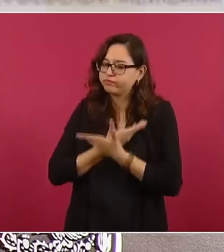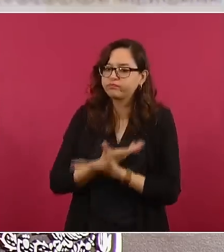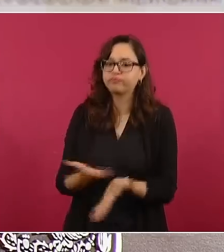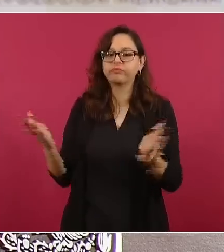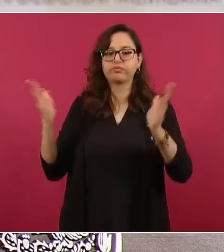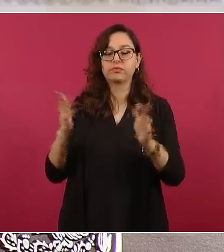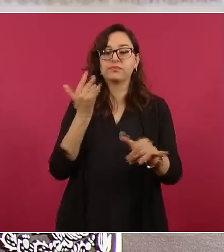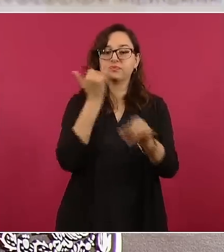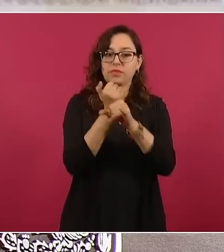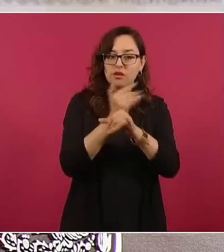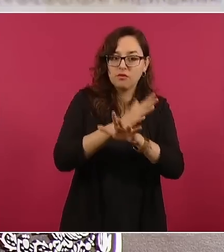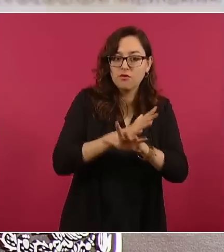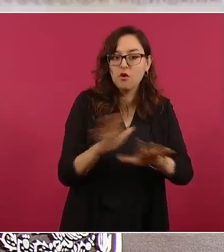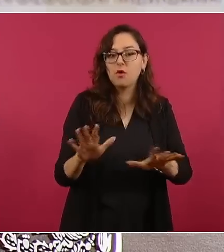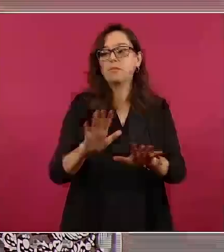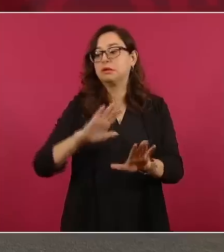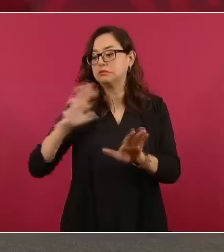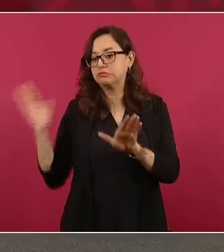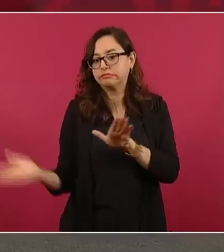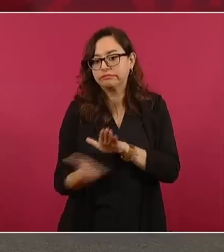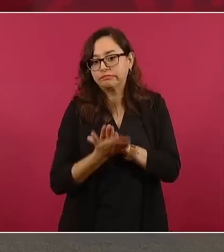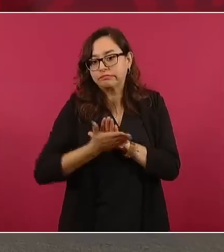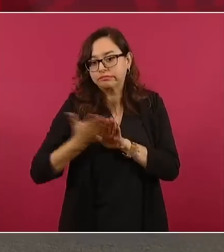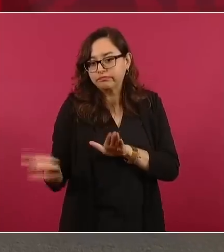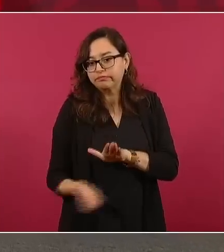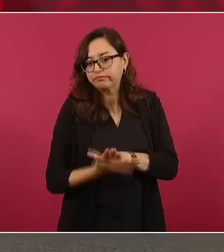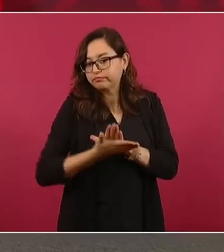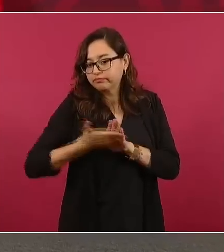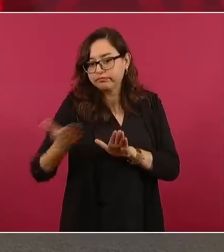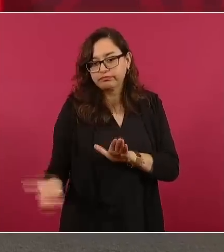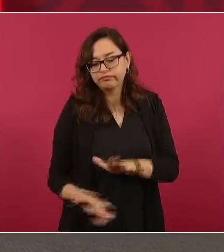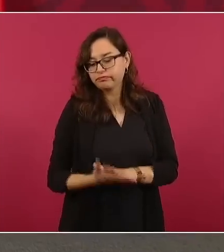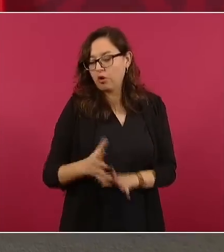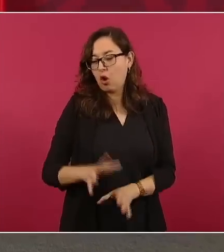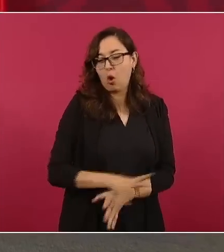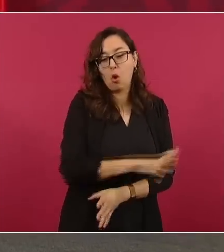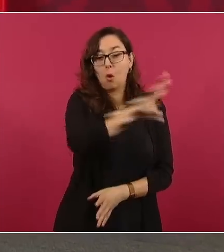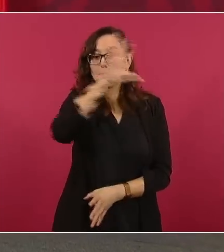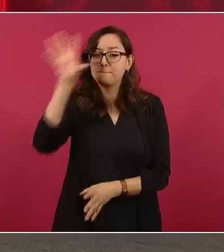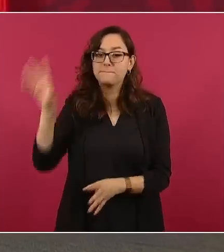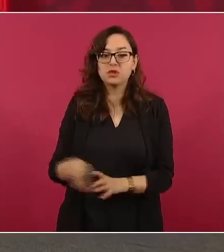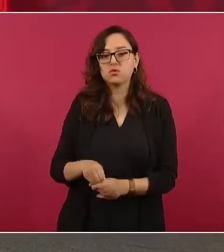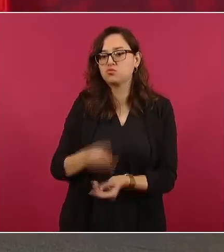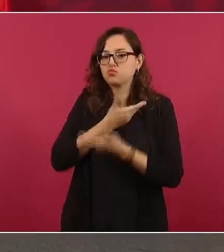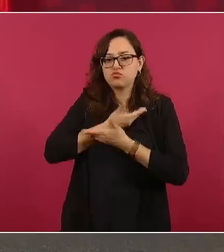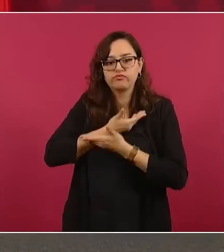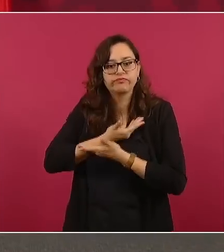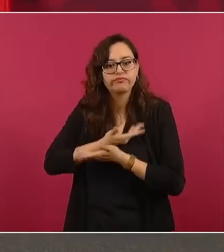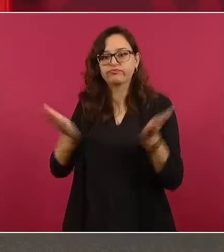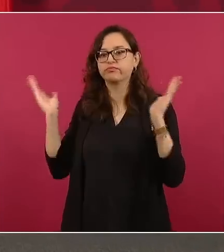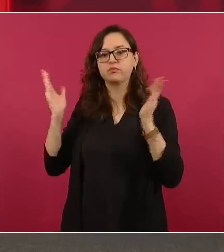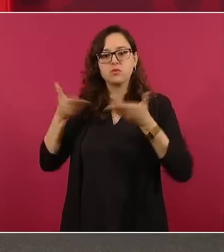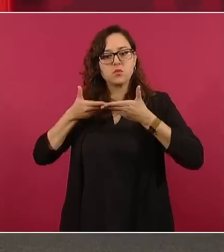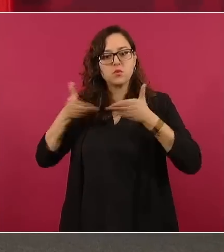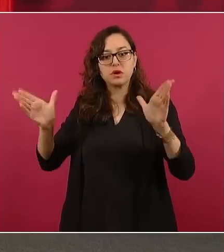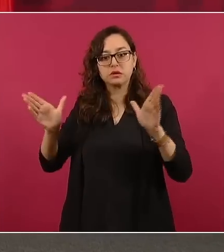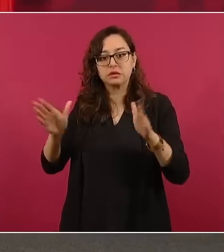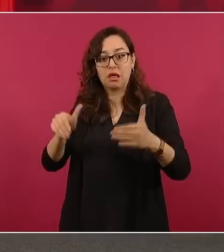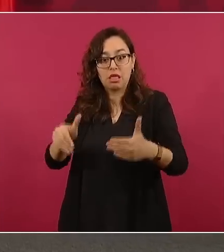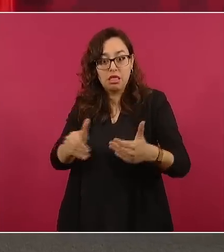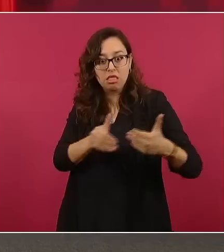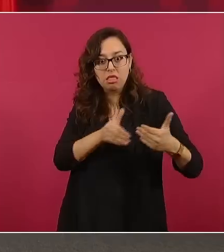anexos, todo lo que se tiene, que no se oculte nada.